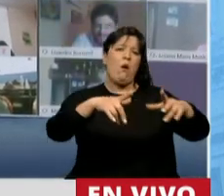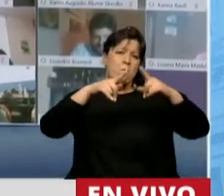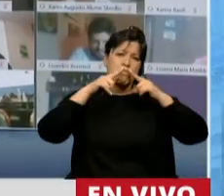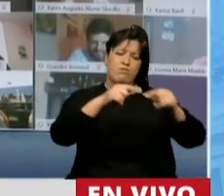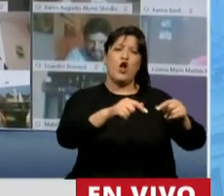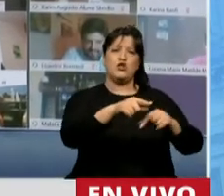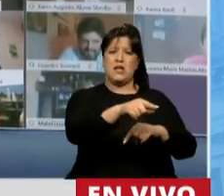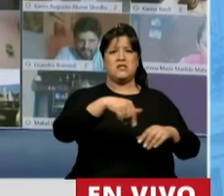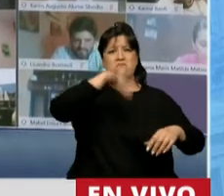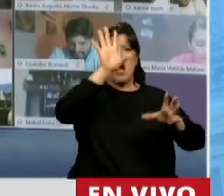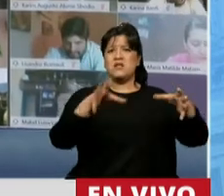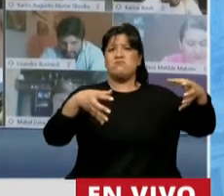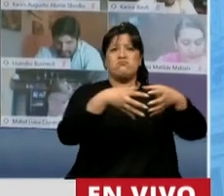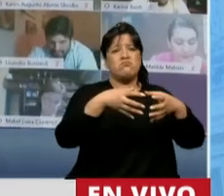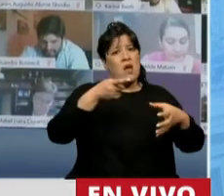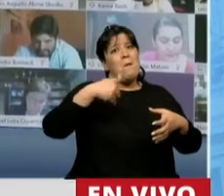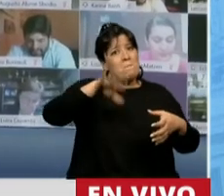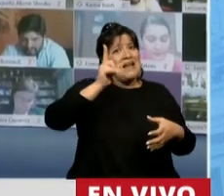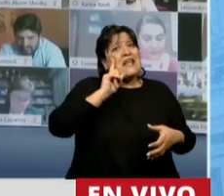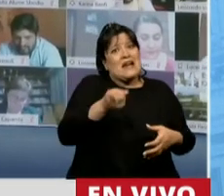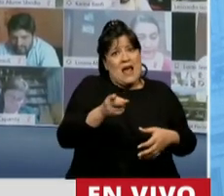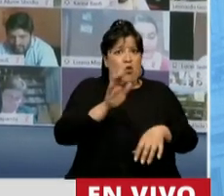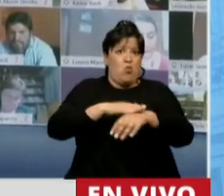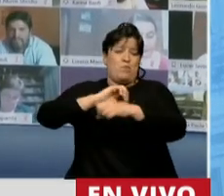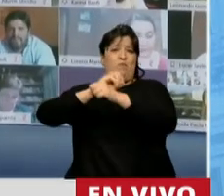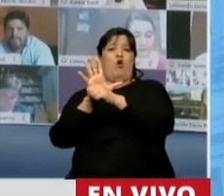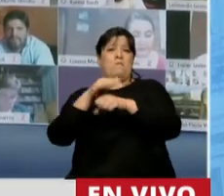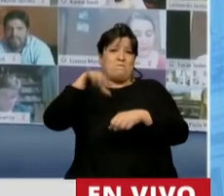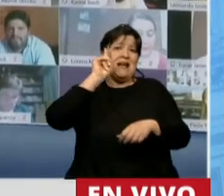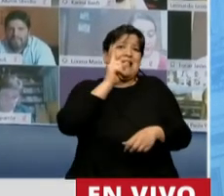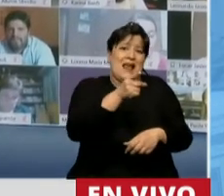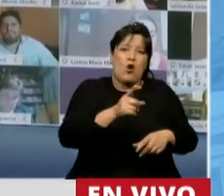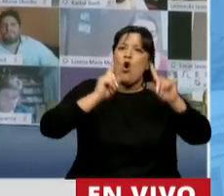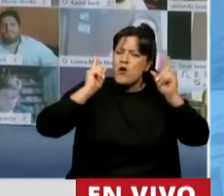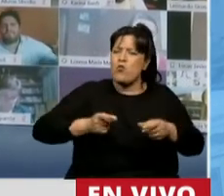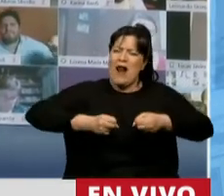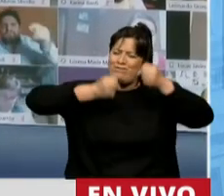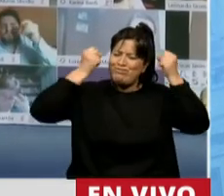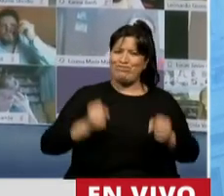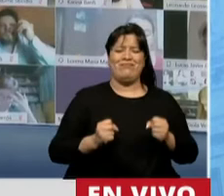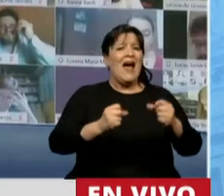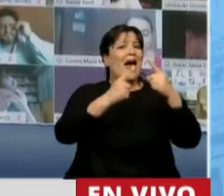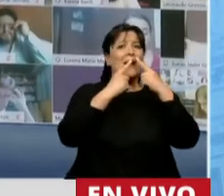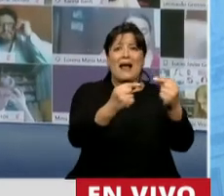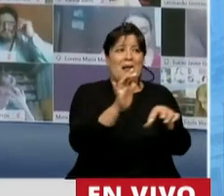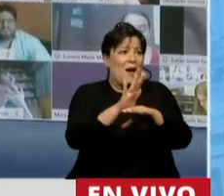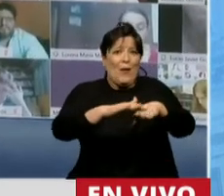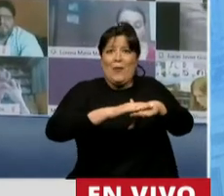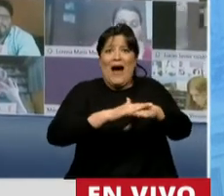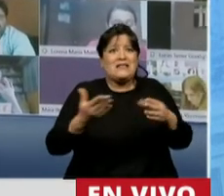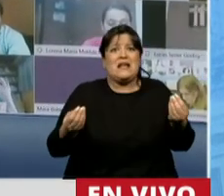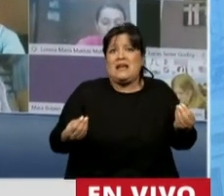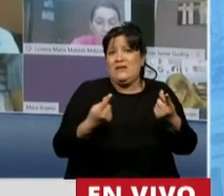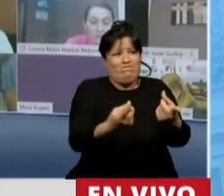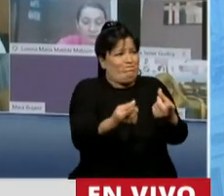segmentos que mayor riesgo corren en esta pandemia y decidieron reclamar algo tan básico y tan esencial como el